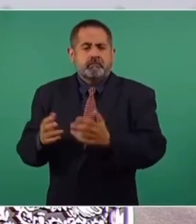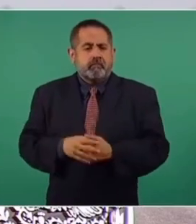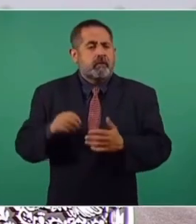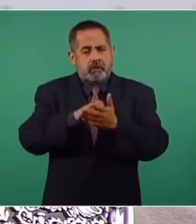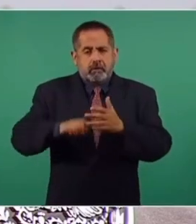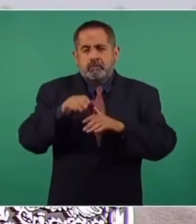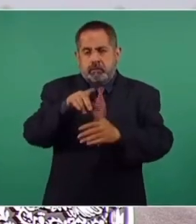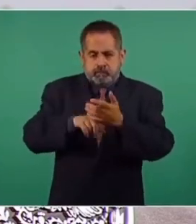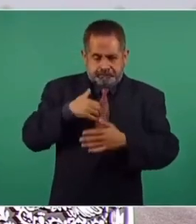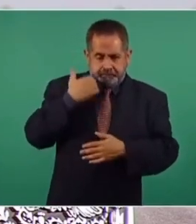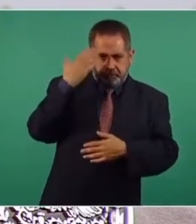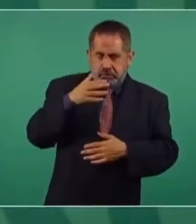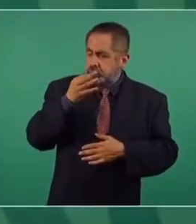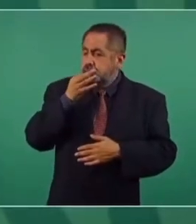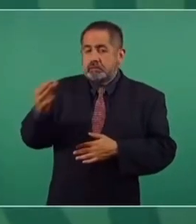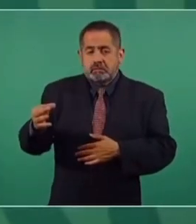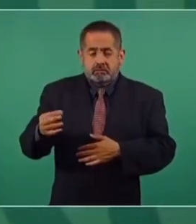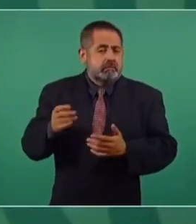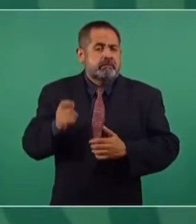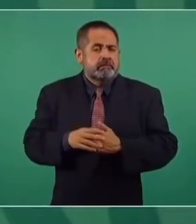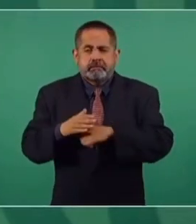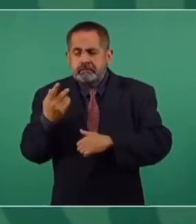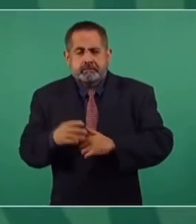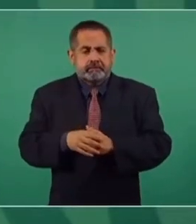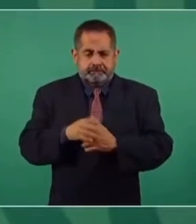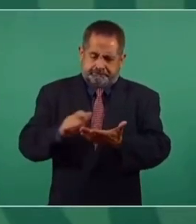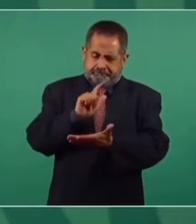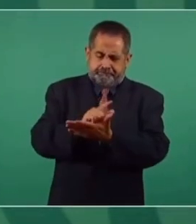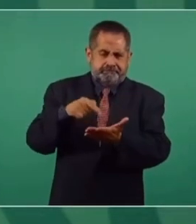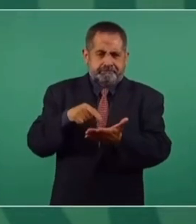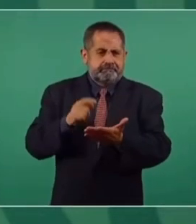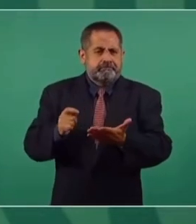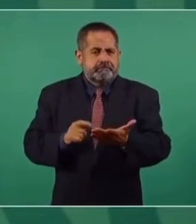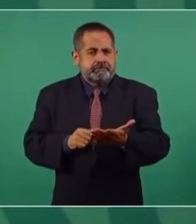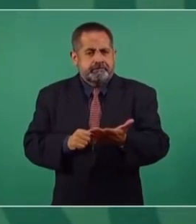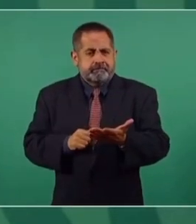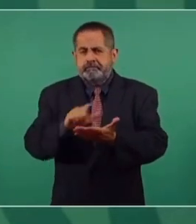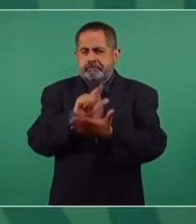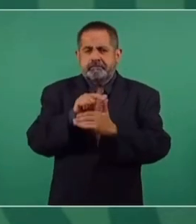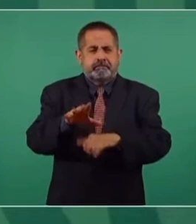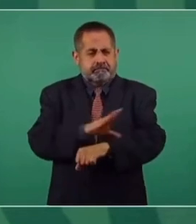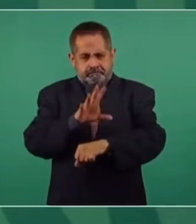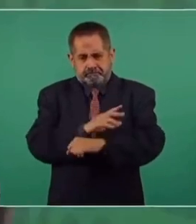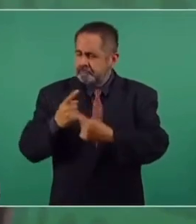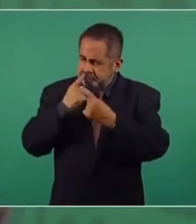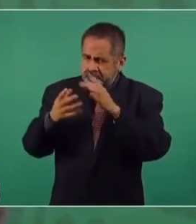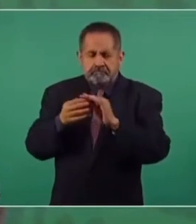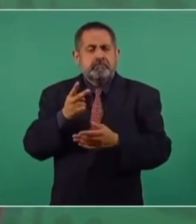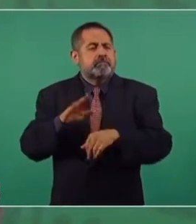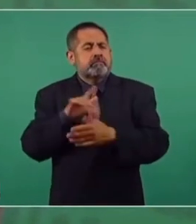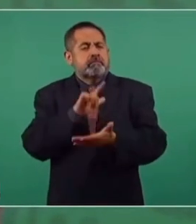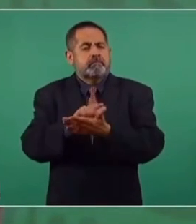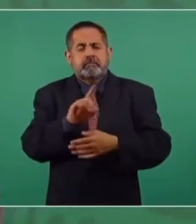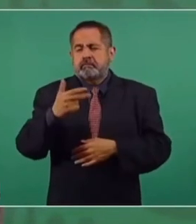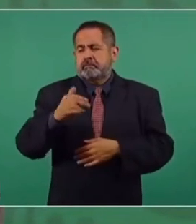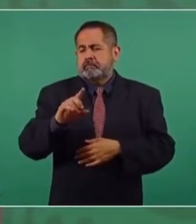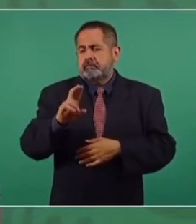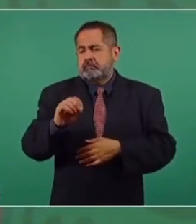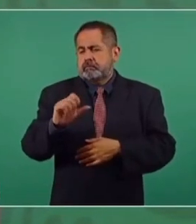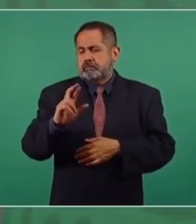directa. Nos importa mucho que sepan por qué la ley eléctrica o por qué la ley de hidrocarburos